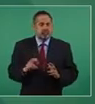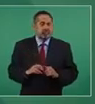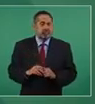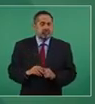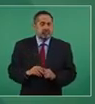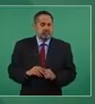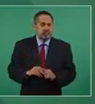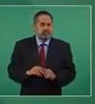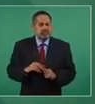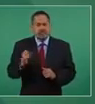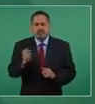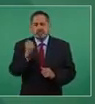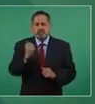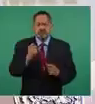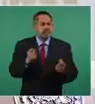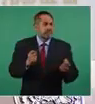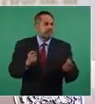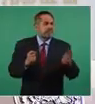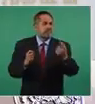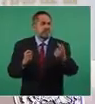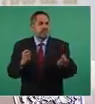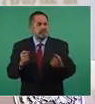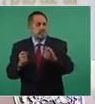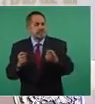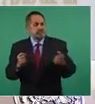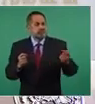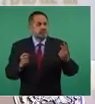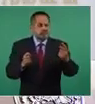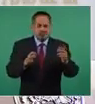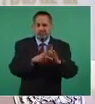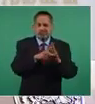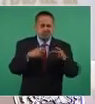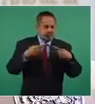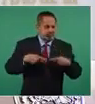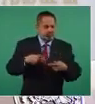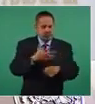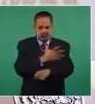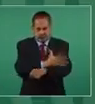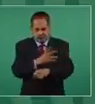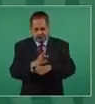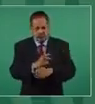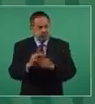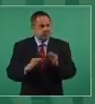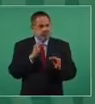Hay, afortunadamente, periodistas honestos